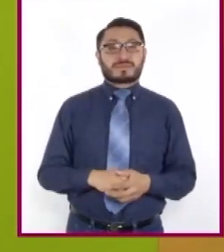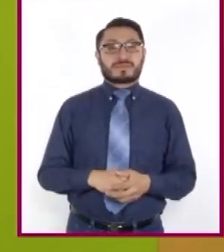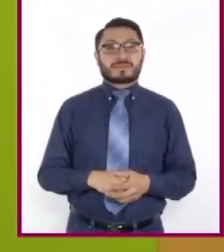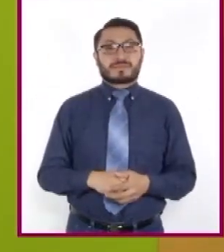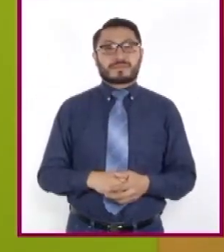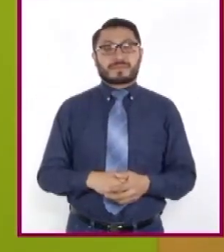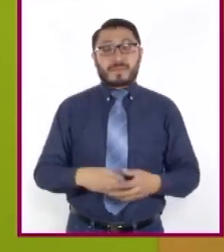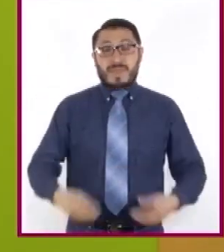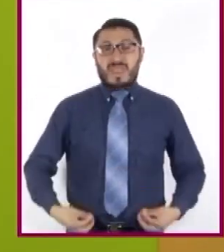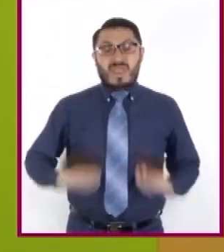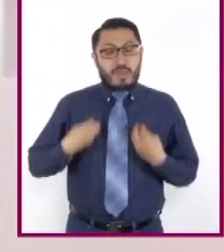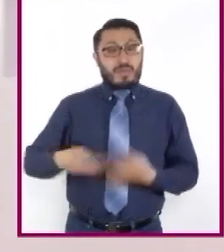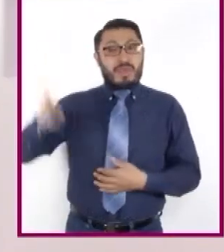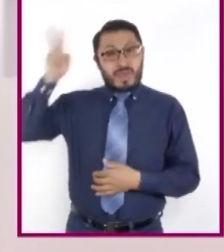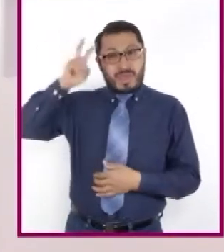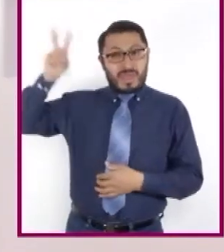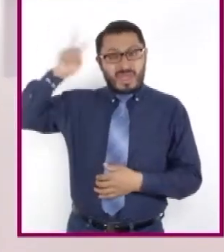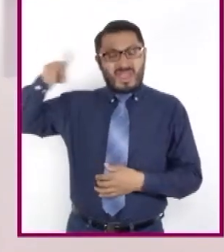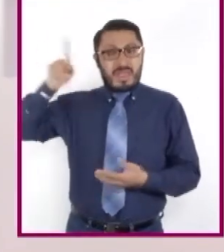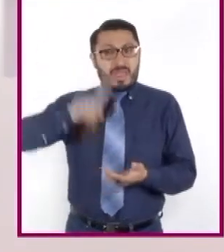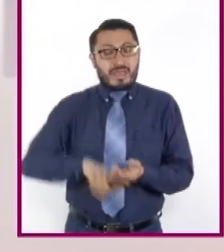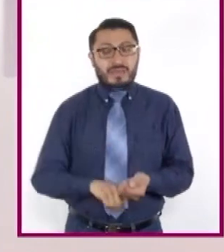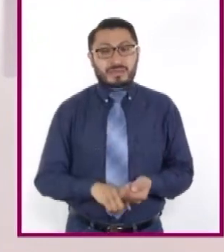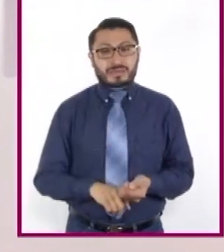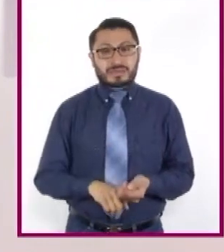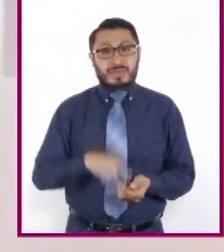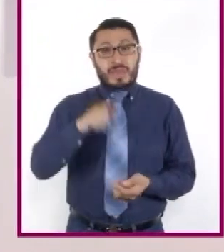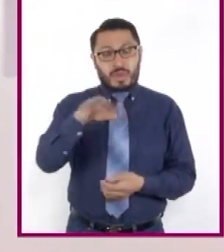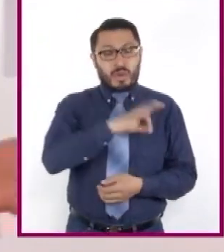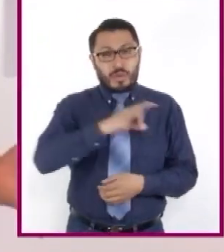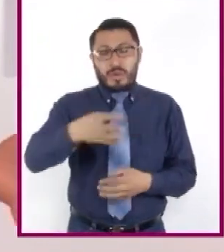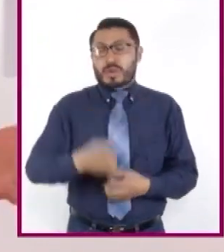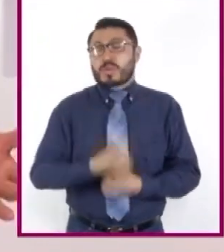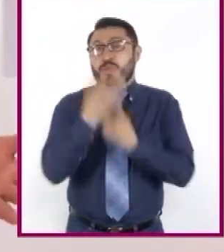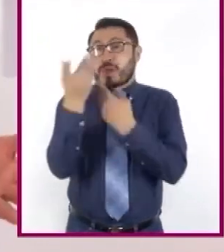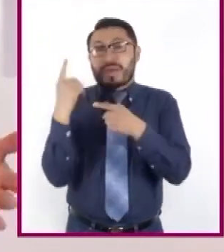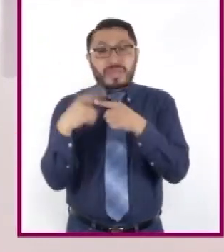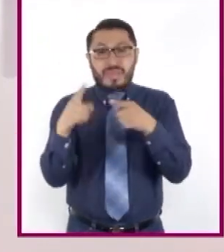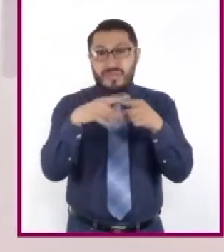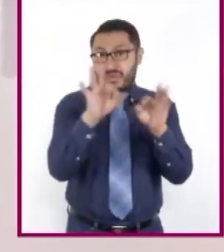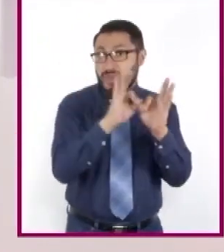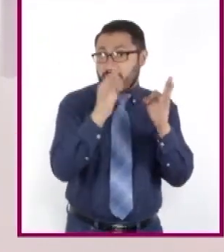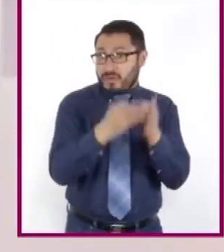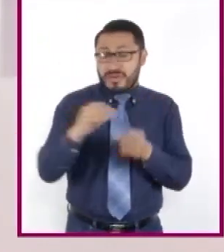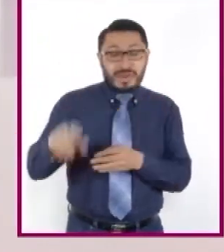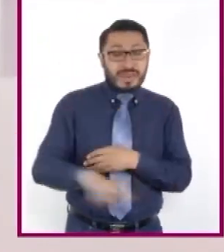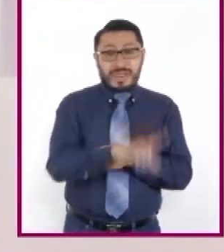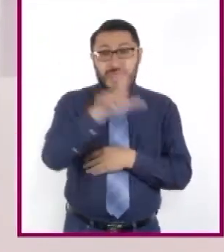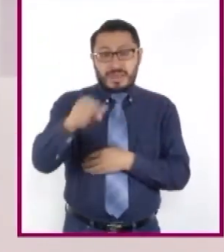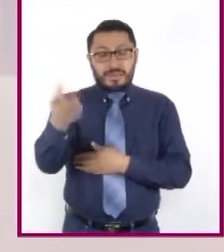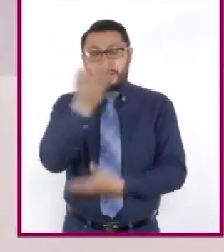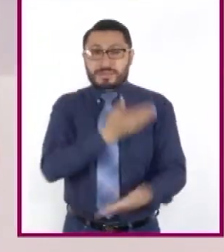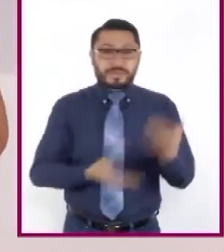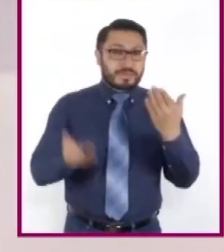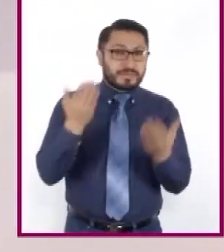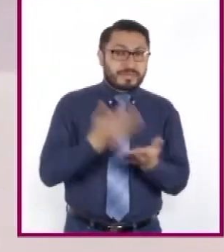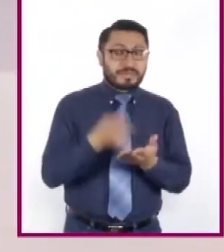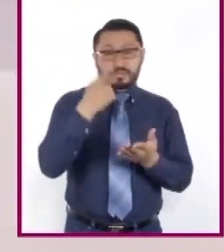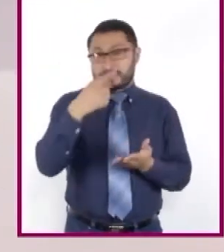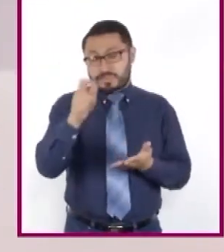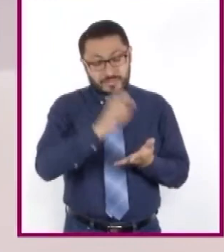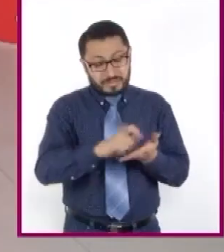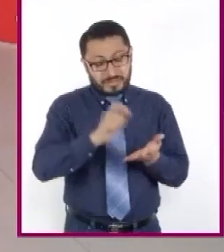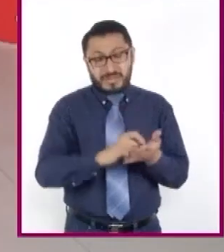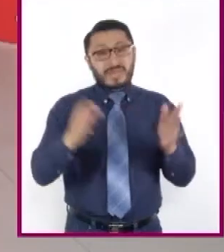la vida es sueño. Recuerden que pueden expresarse de muchas maneras y después compartir sus creaciones por redes